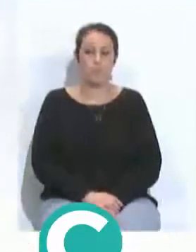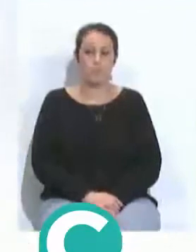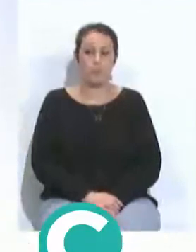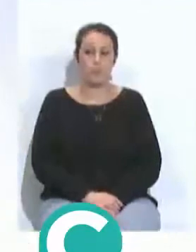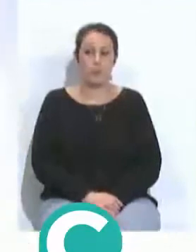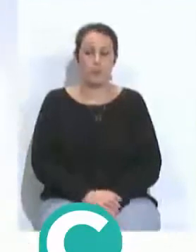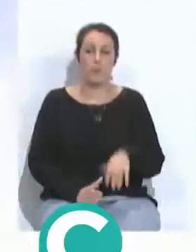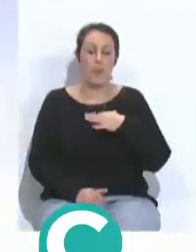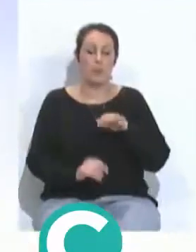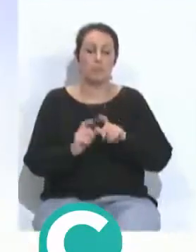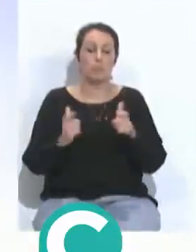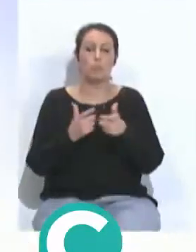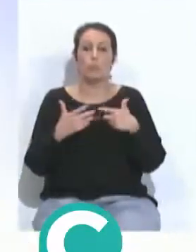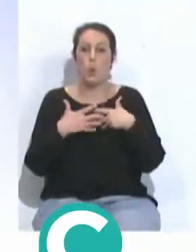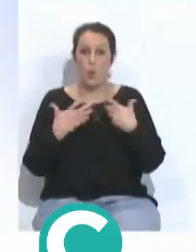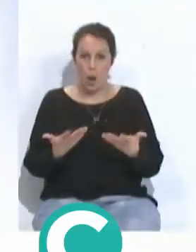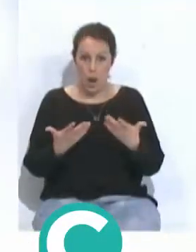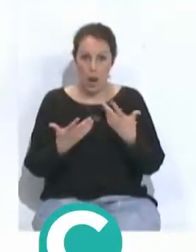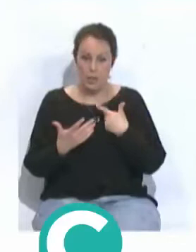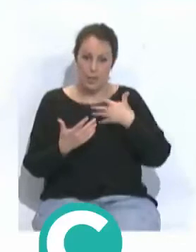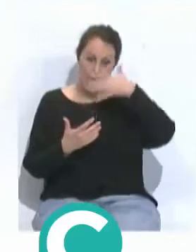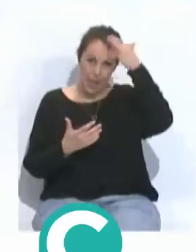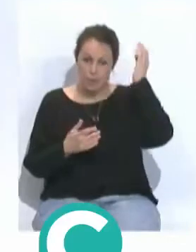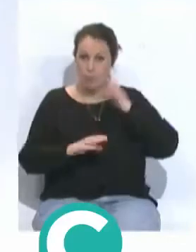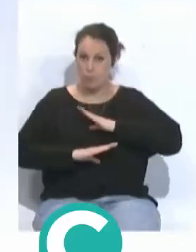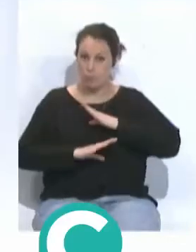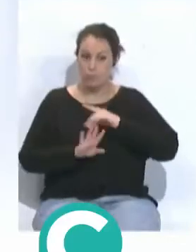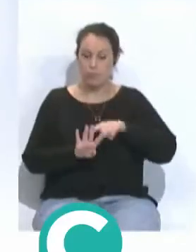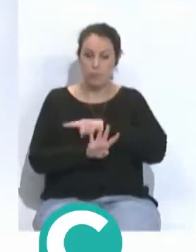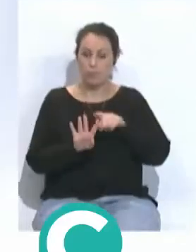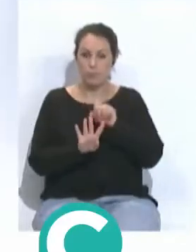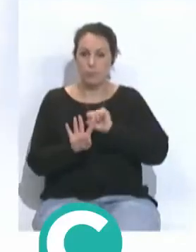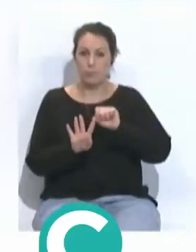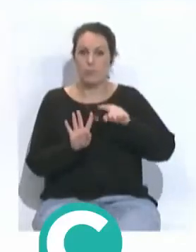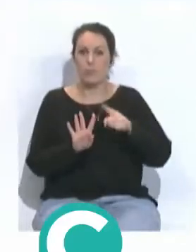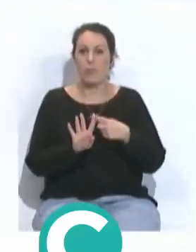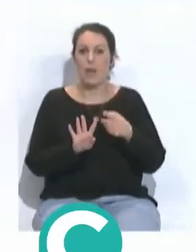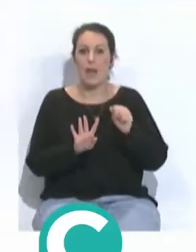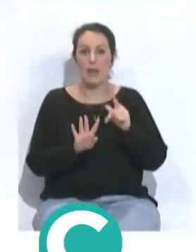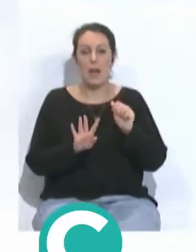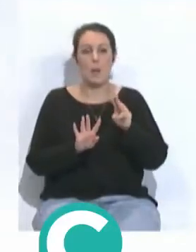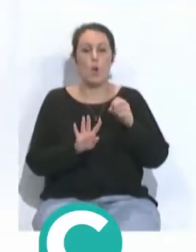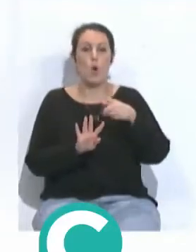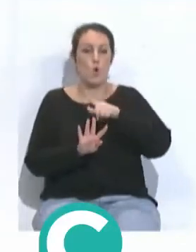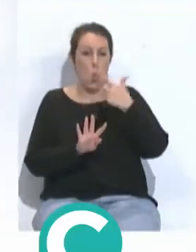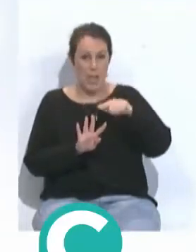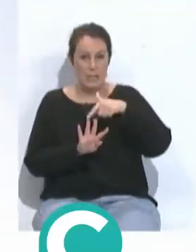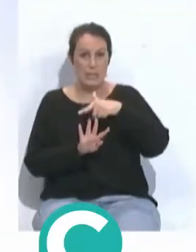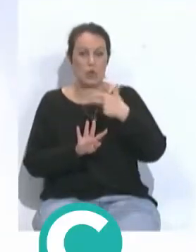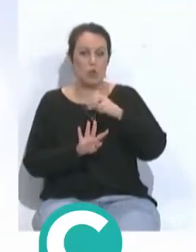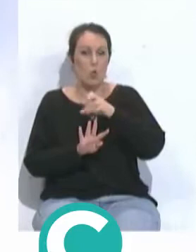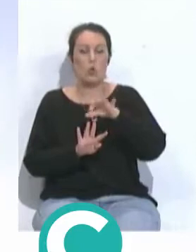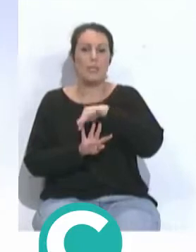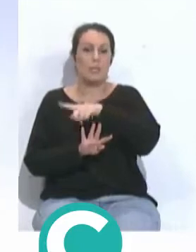El posible 11 de Sergio González con Conal Edesma en portería línea de 4 en defensa para Capo Luis Hernández Víctor Chus